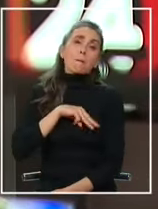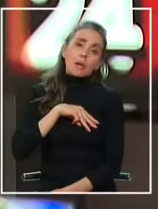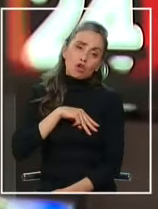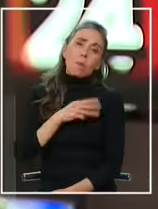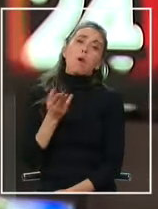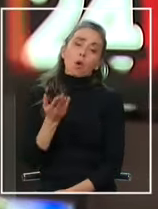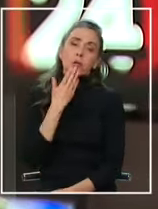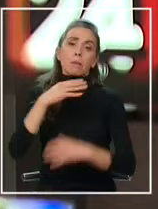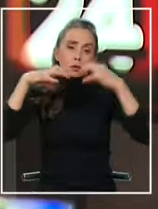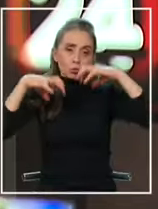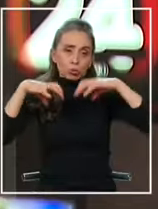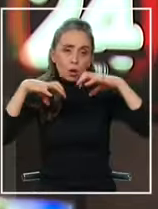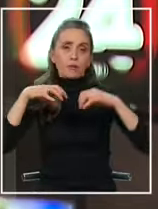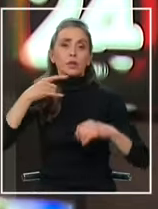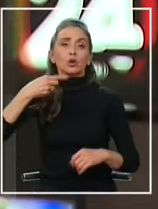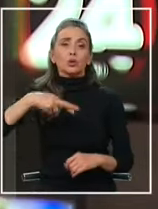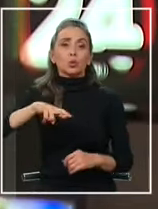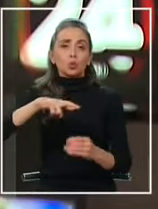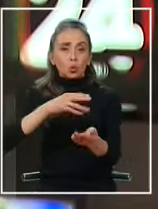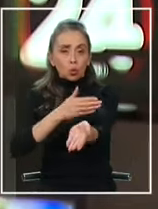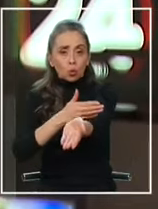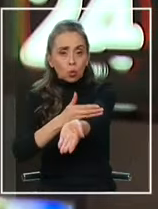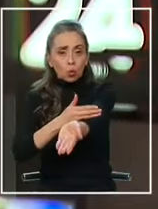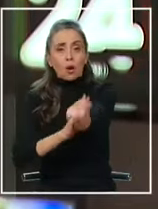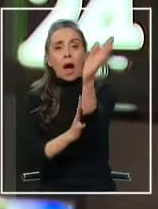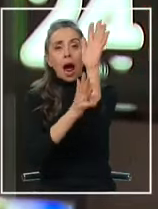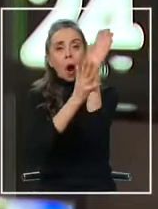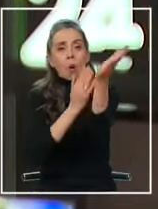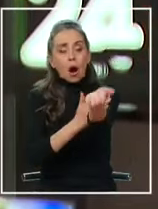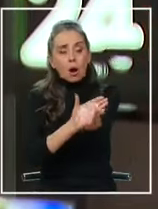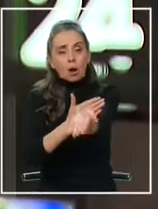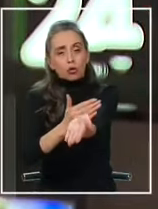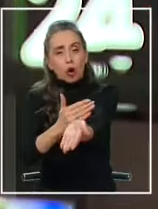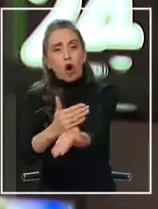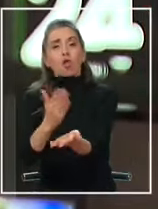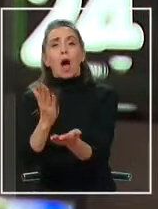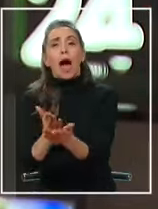por supuesto también la región sur de nuestro país, desde la Amcanía hasta Los Lagos.